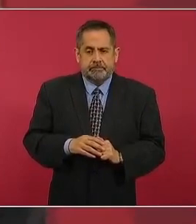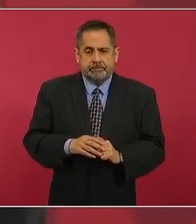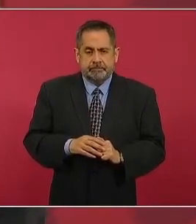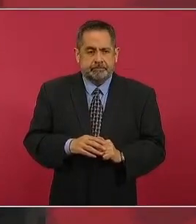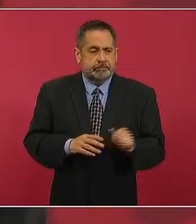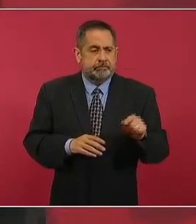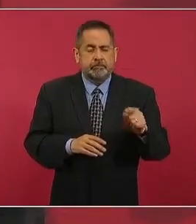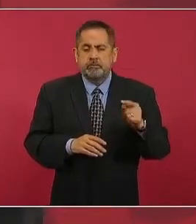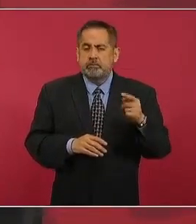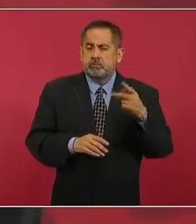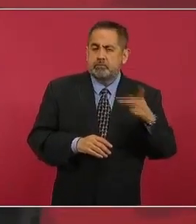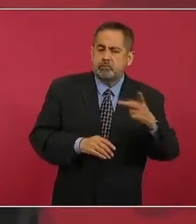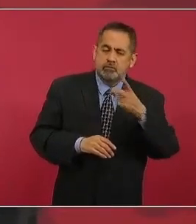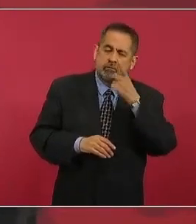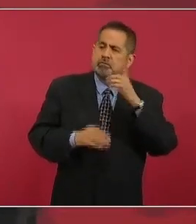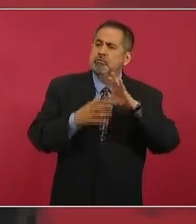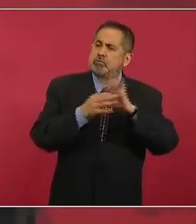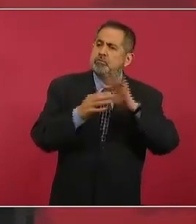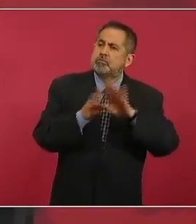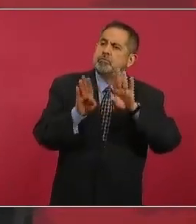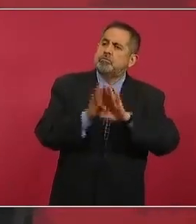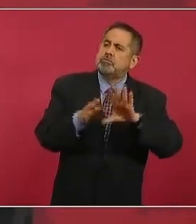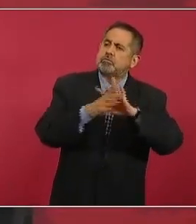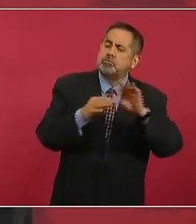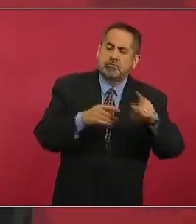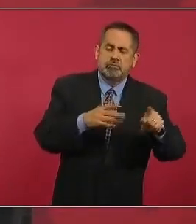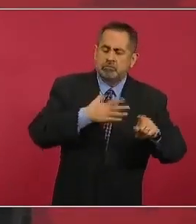versión de los hechos